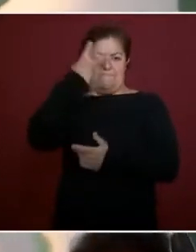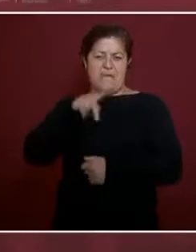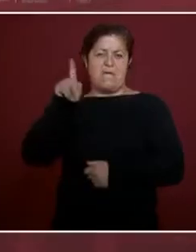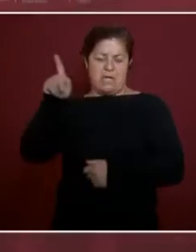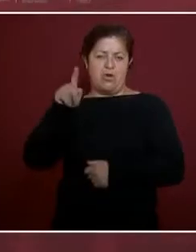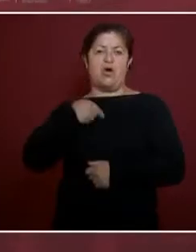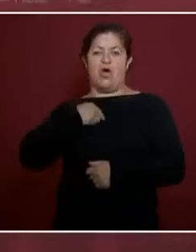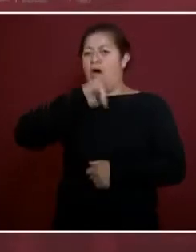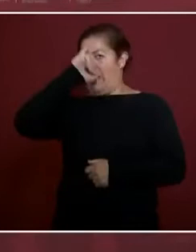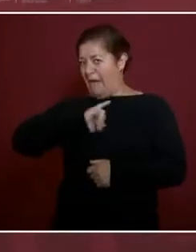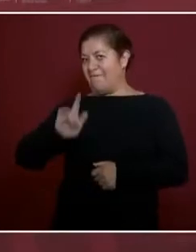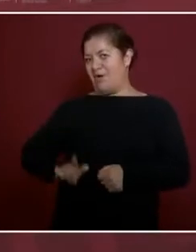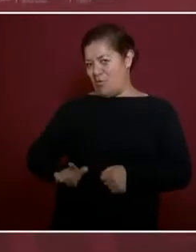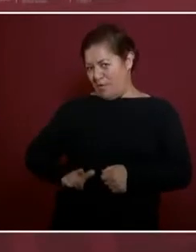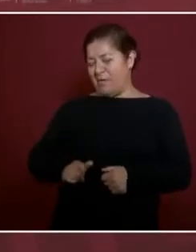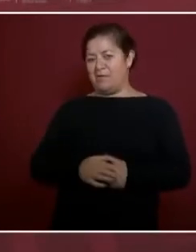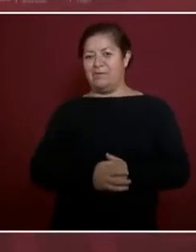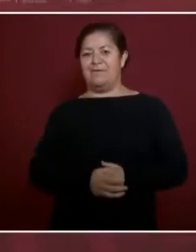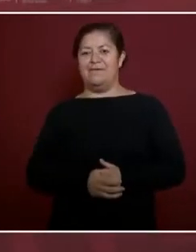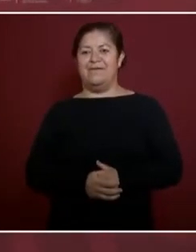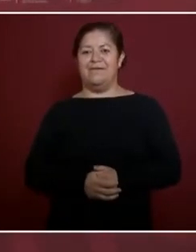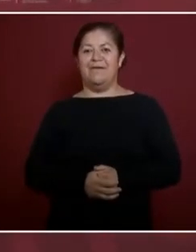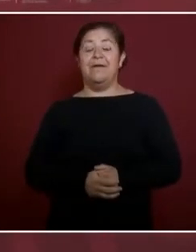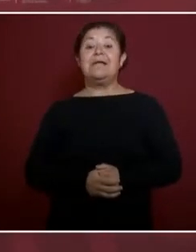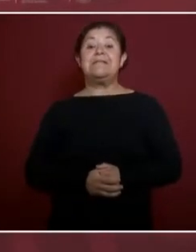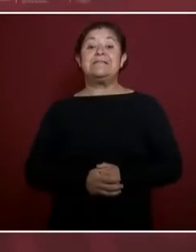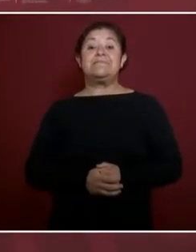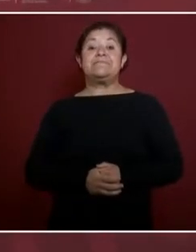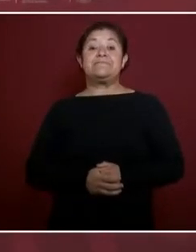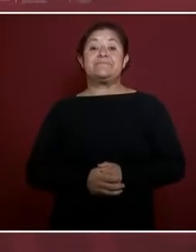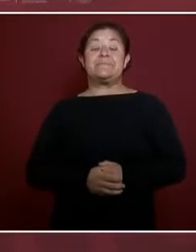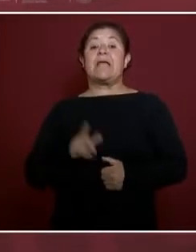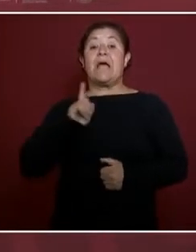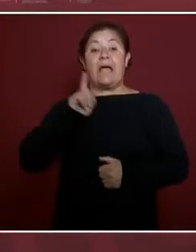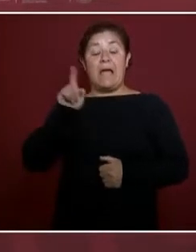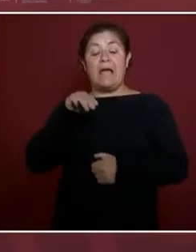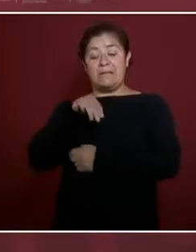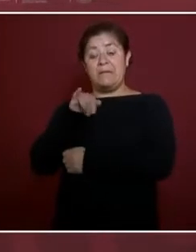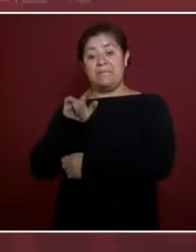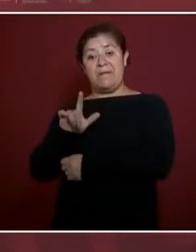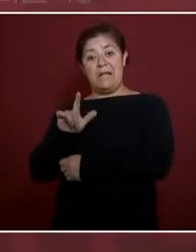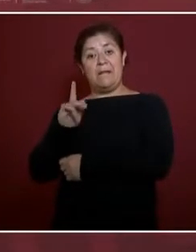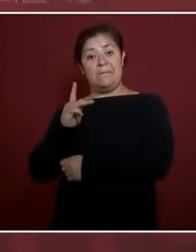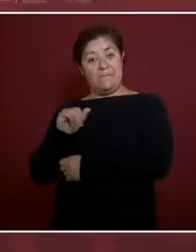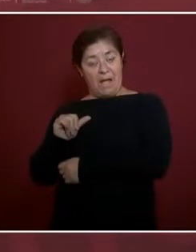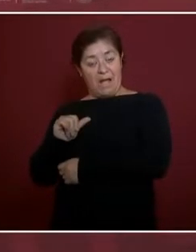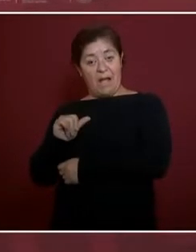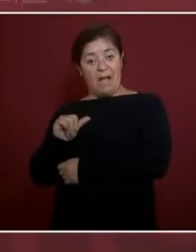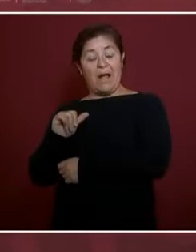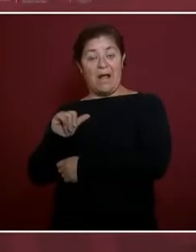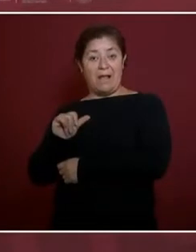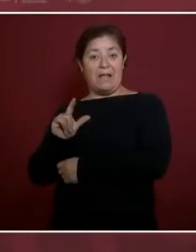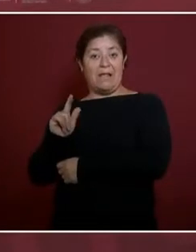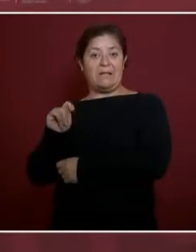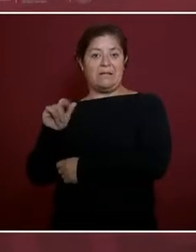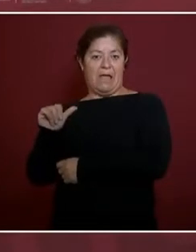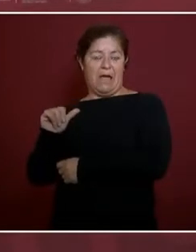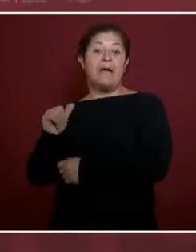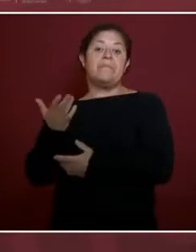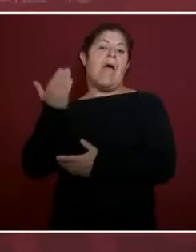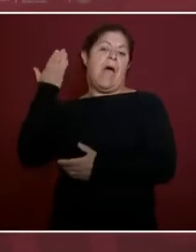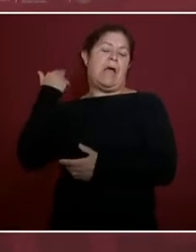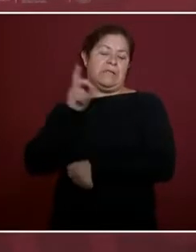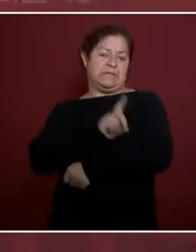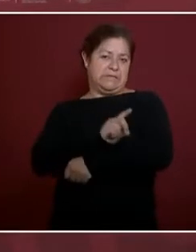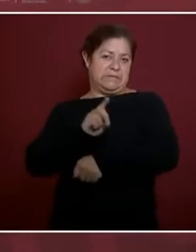en Milpalta, antes se llamaban delegaciones, ahora